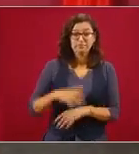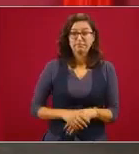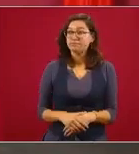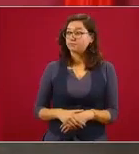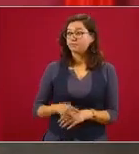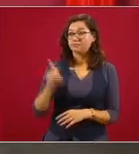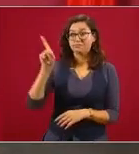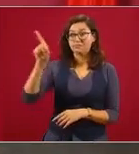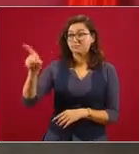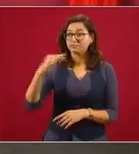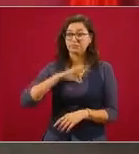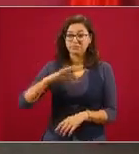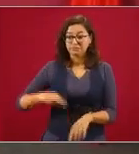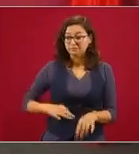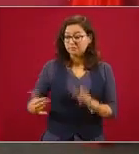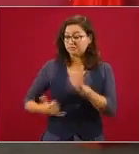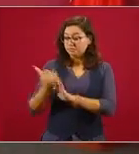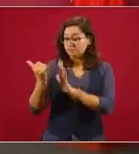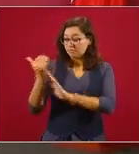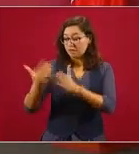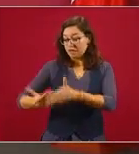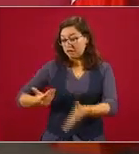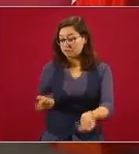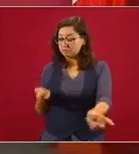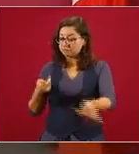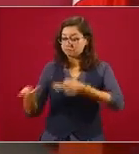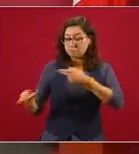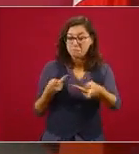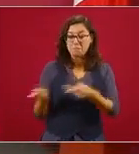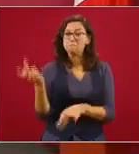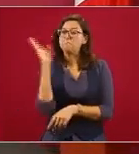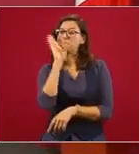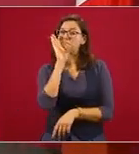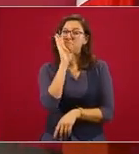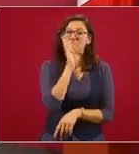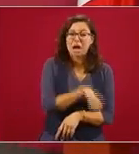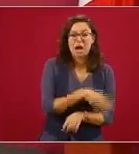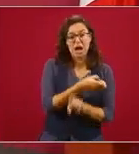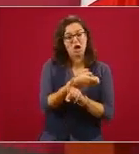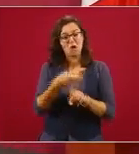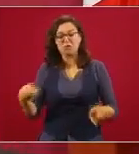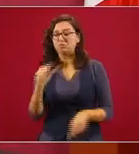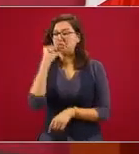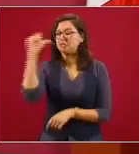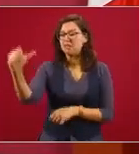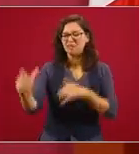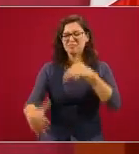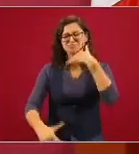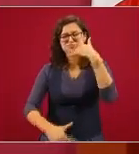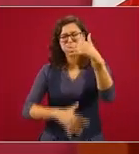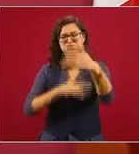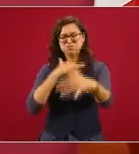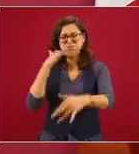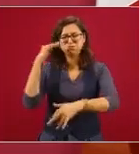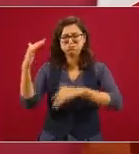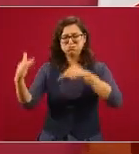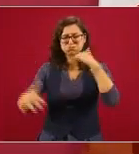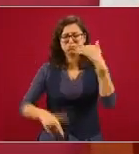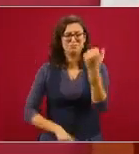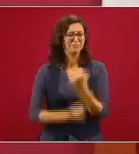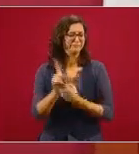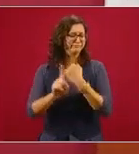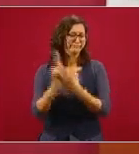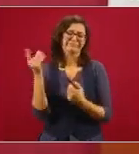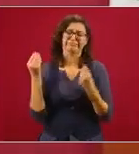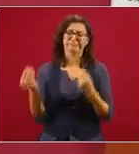planeada, con mucha corrupción, con muchos problemas.